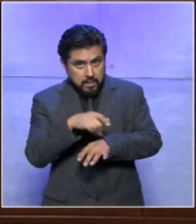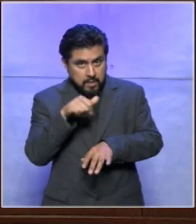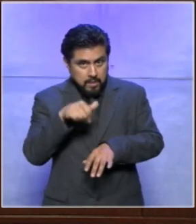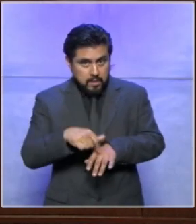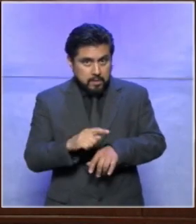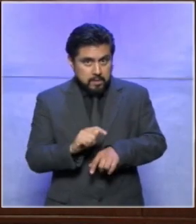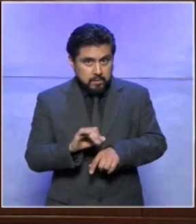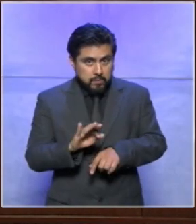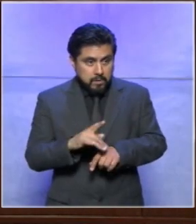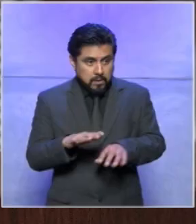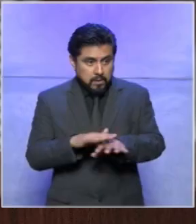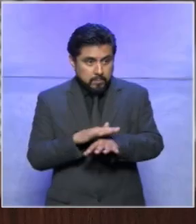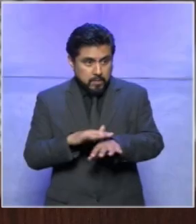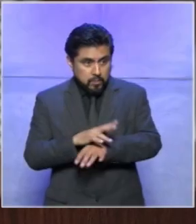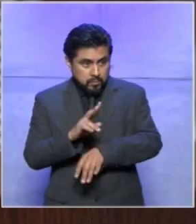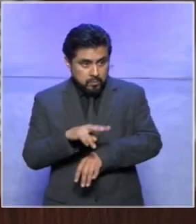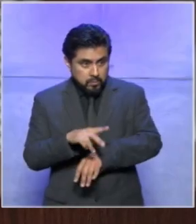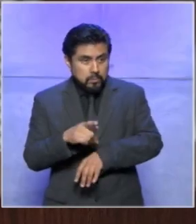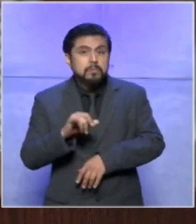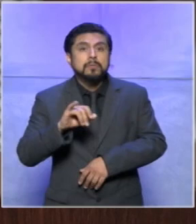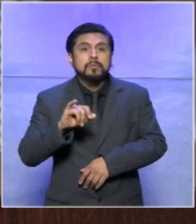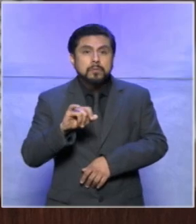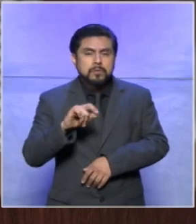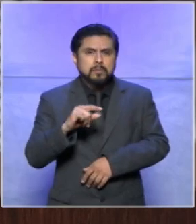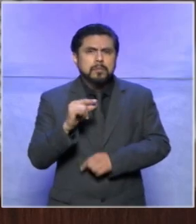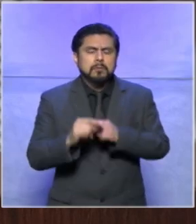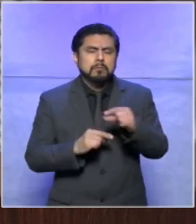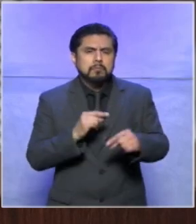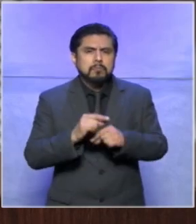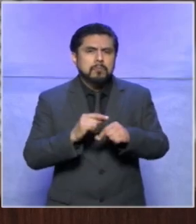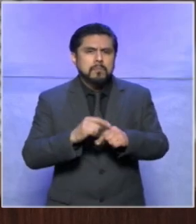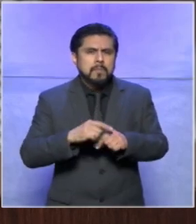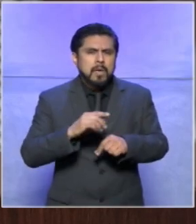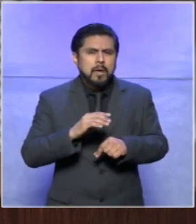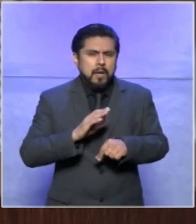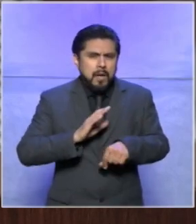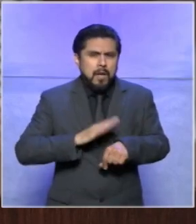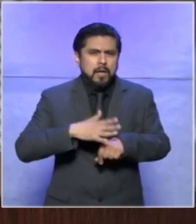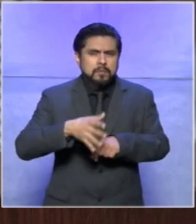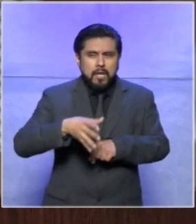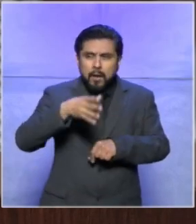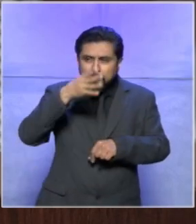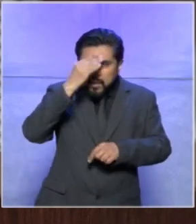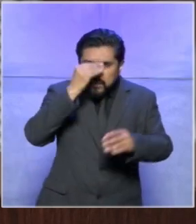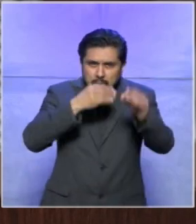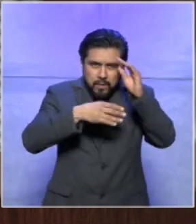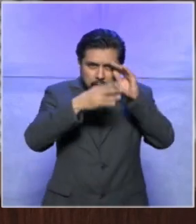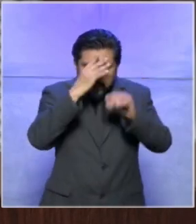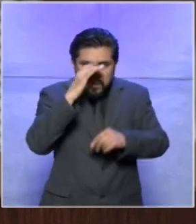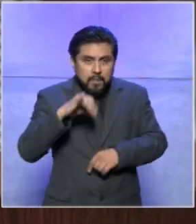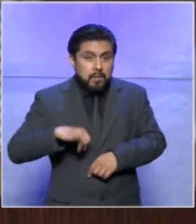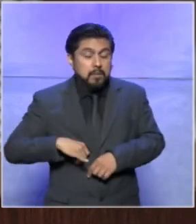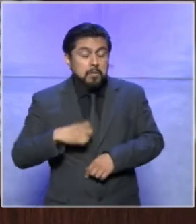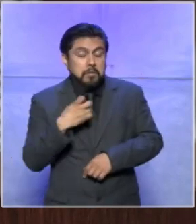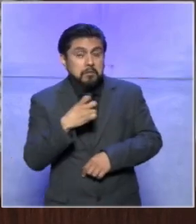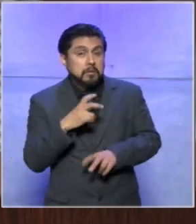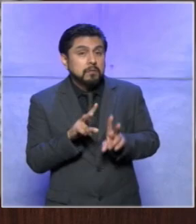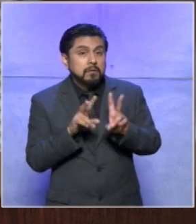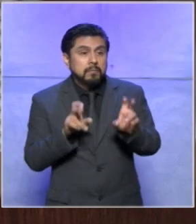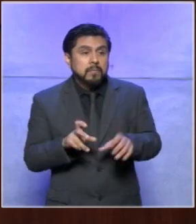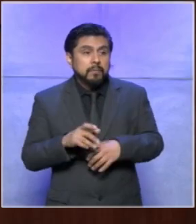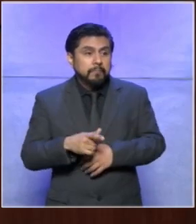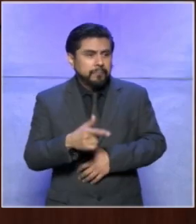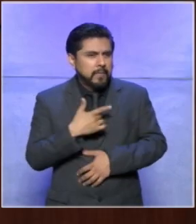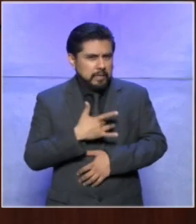democrático del tribunal electoral si se ha cambiado se ha enriquecido con mi conocimiento e interés por el tema